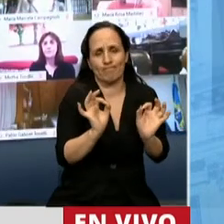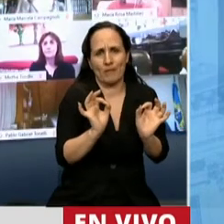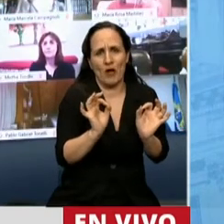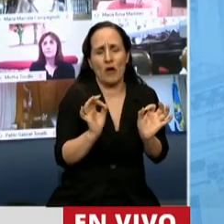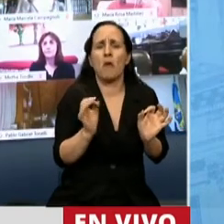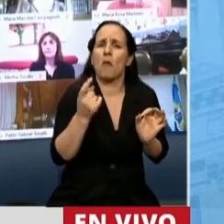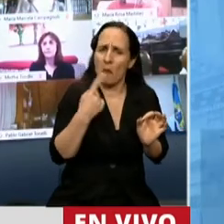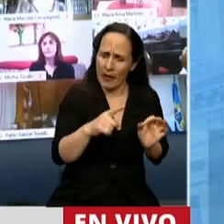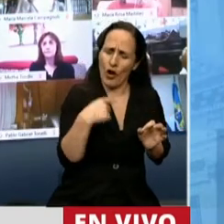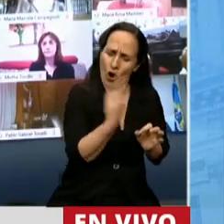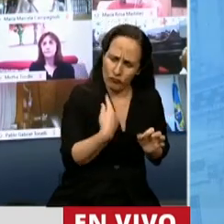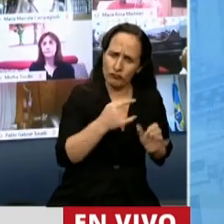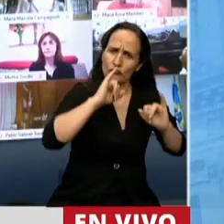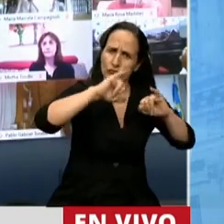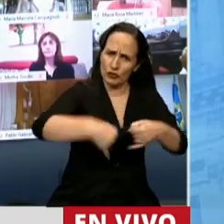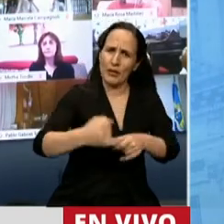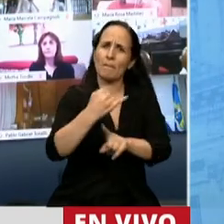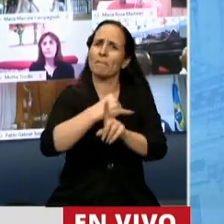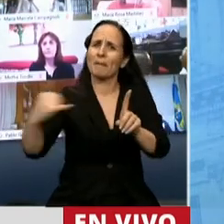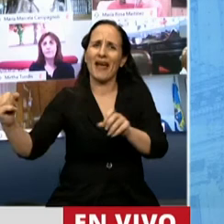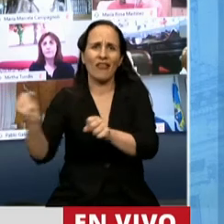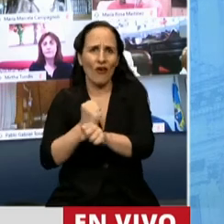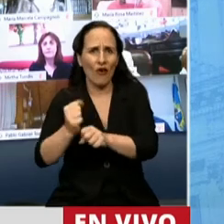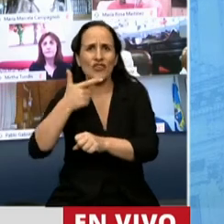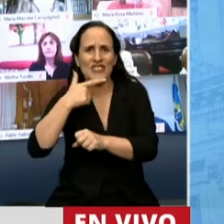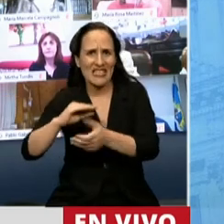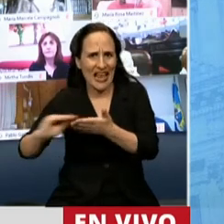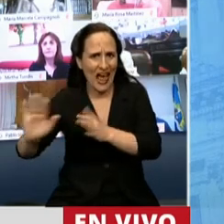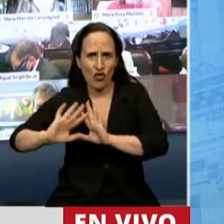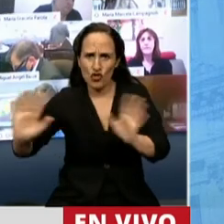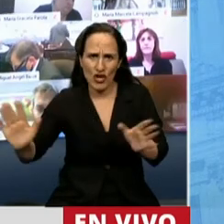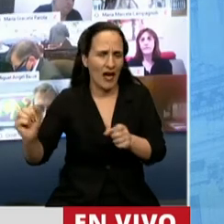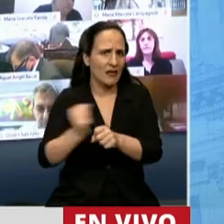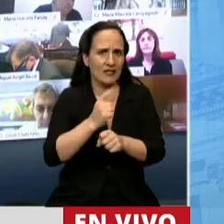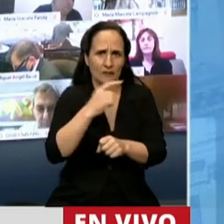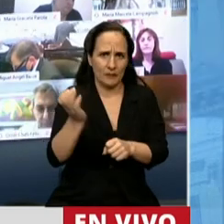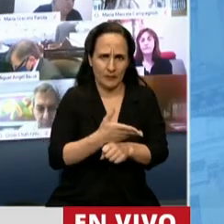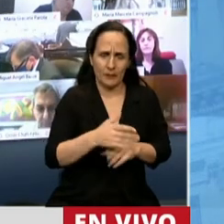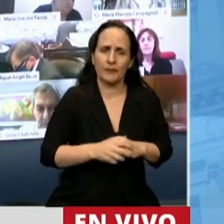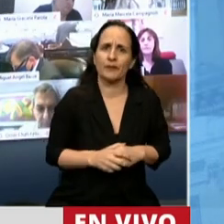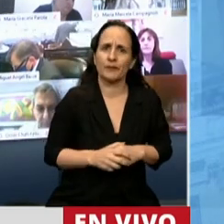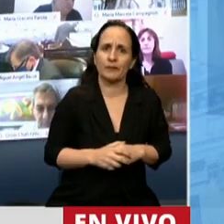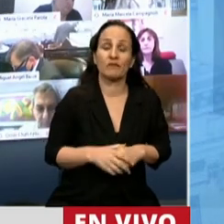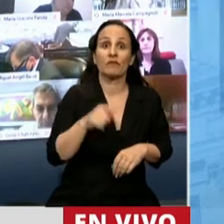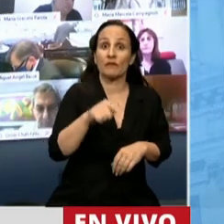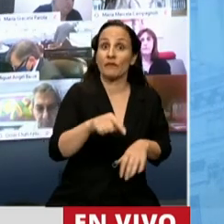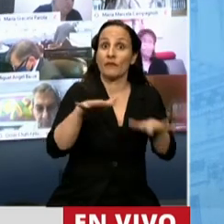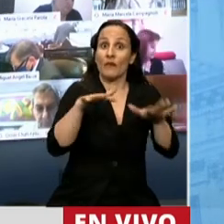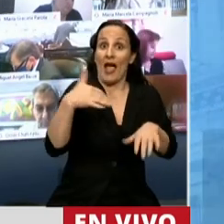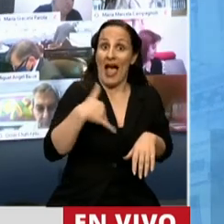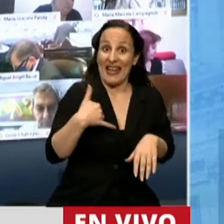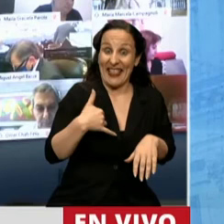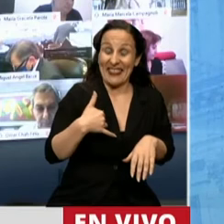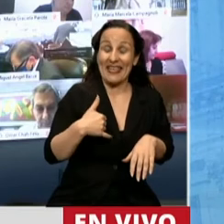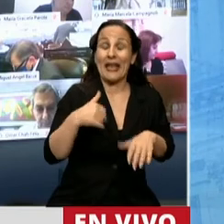lo que acompañaremos con mucho gusto esta media sanción del Senado aprobada por unanimidad. Argentina se encuentra entre